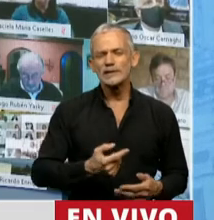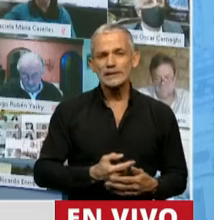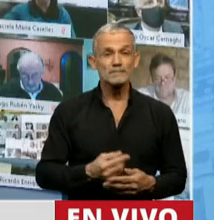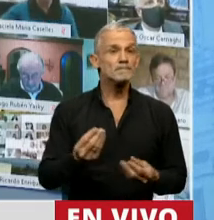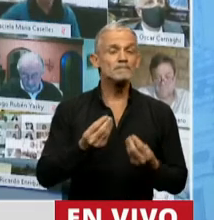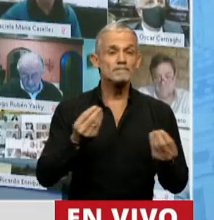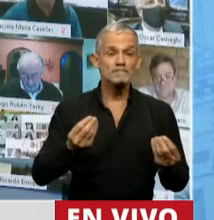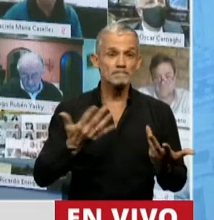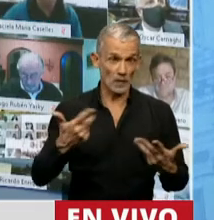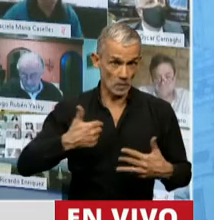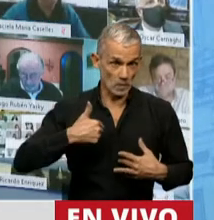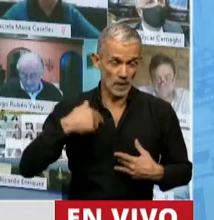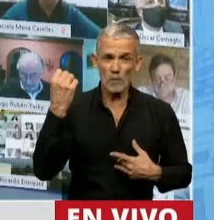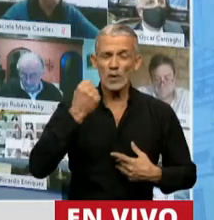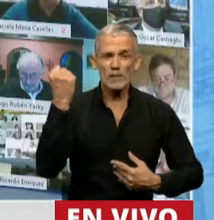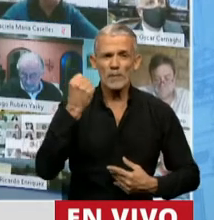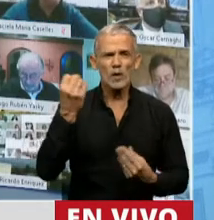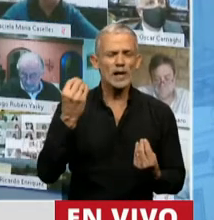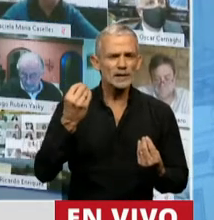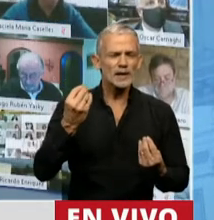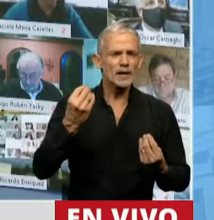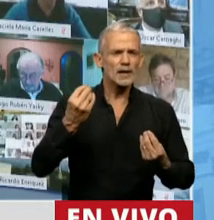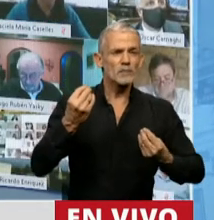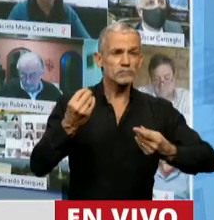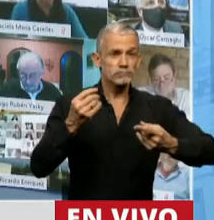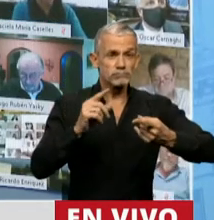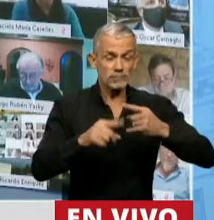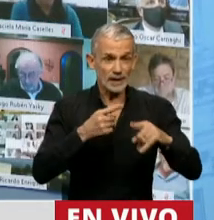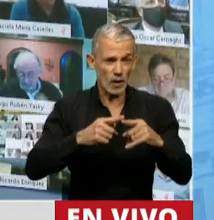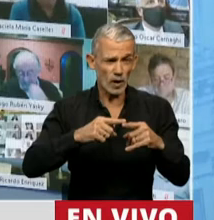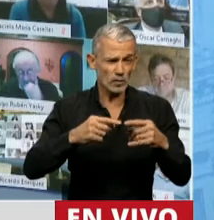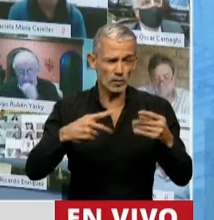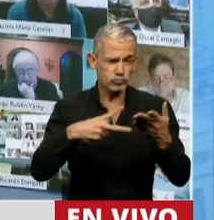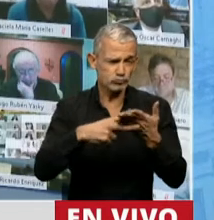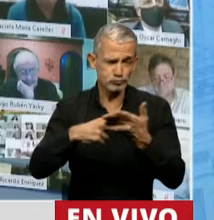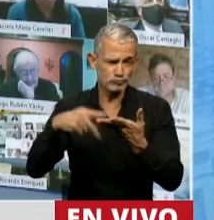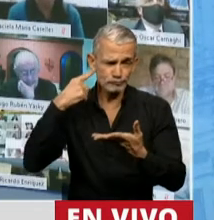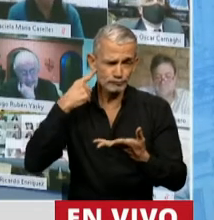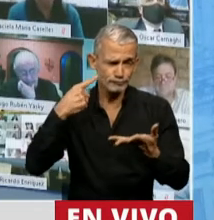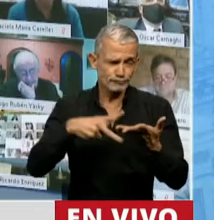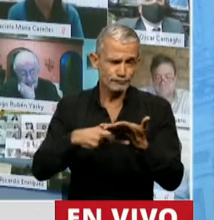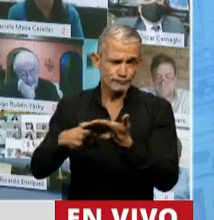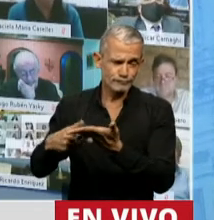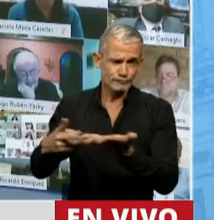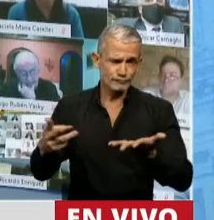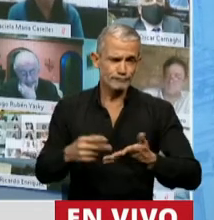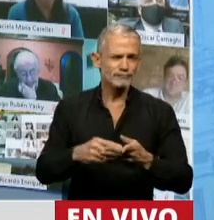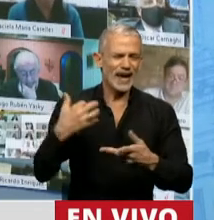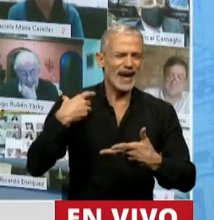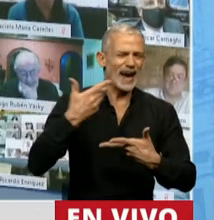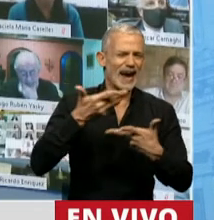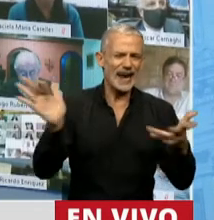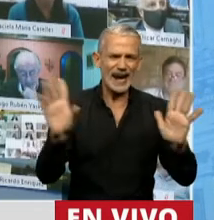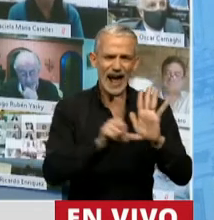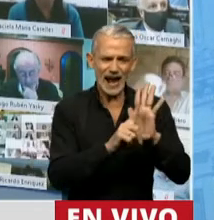particularmente es muy importante, pero creo que, en términos generales,